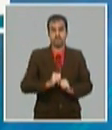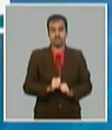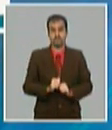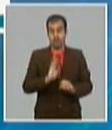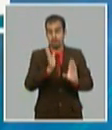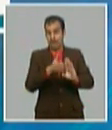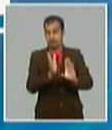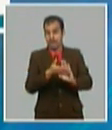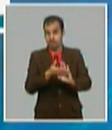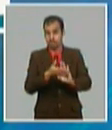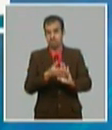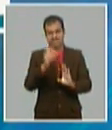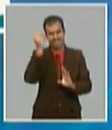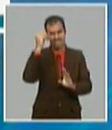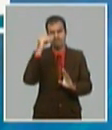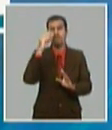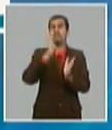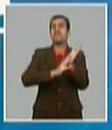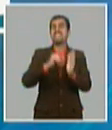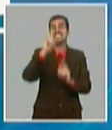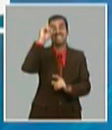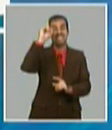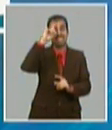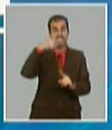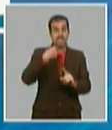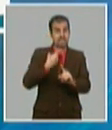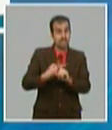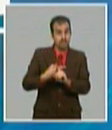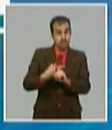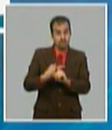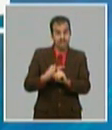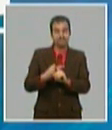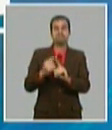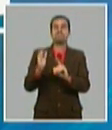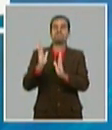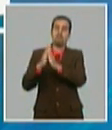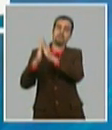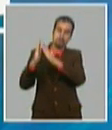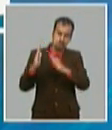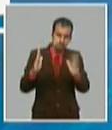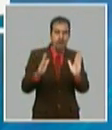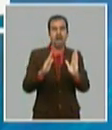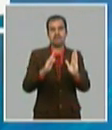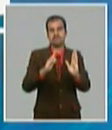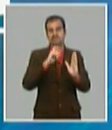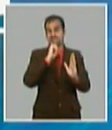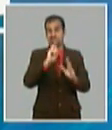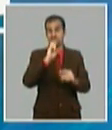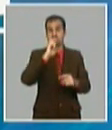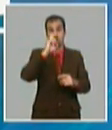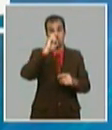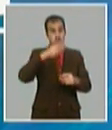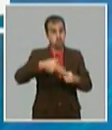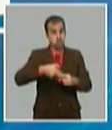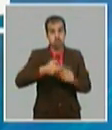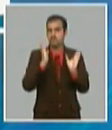mes de septiembre enfrentamos entonces un déficit de combustible que prácticamente el país trabajó con inventario